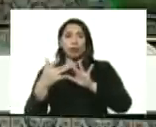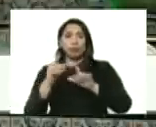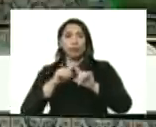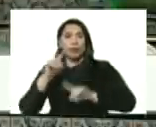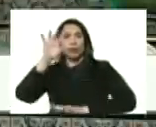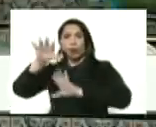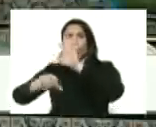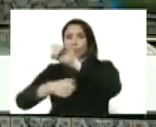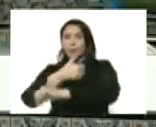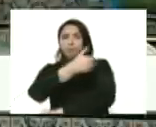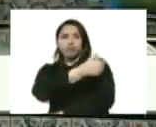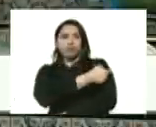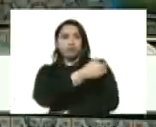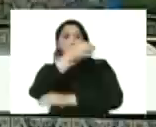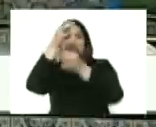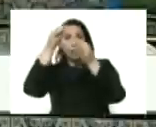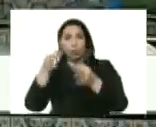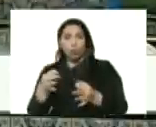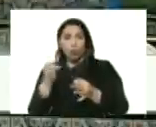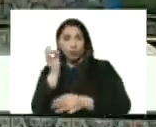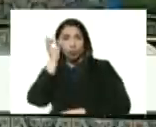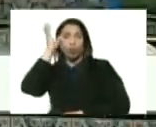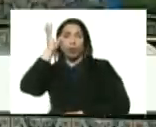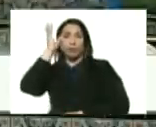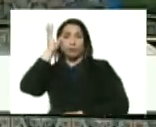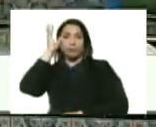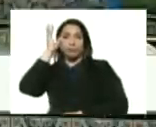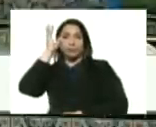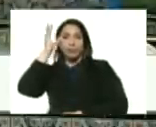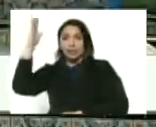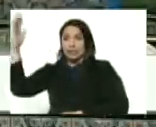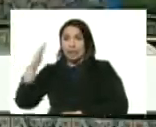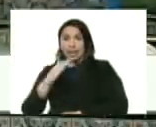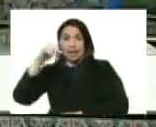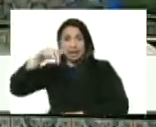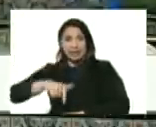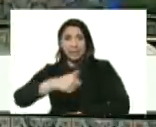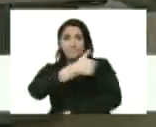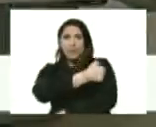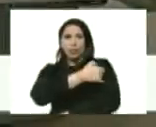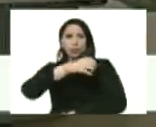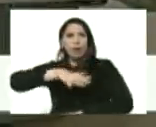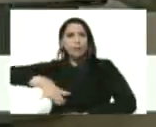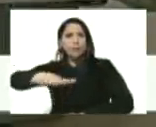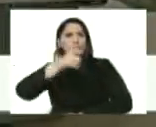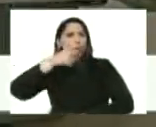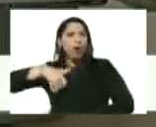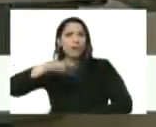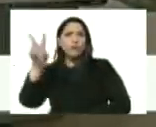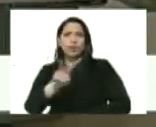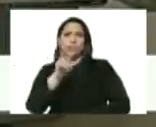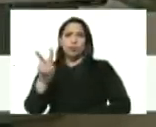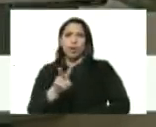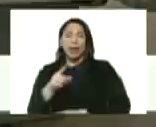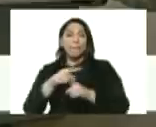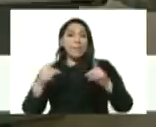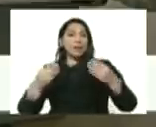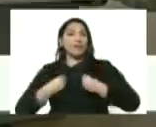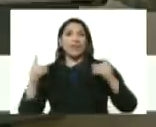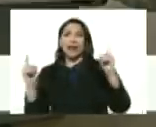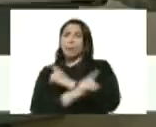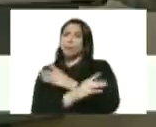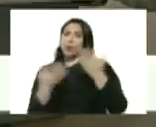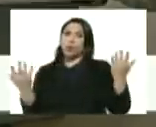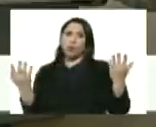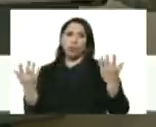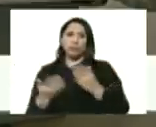la vacuna segura que surja y traerle vacuna a todo el pueblo de Venezuela pero la vida cambió